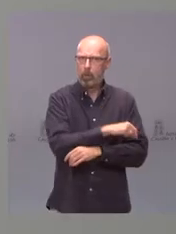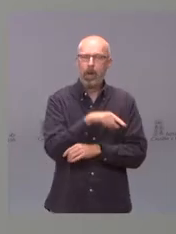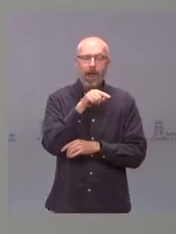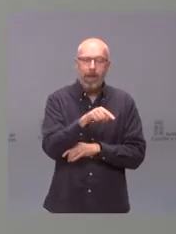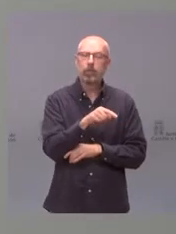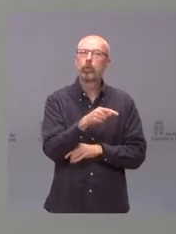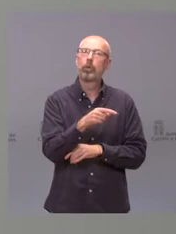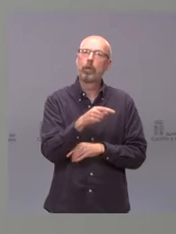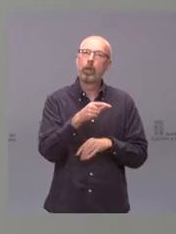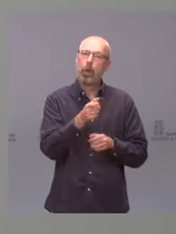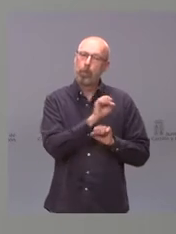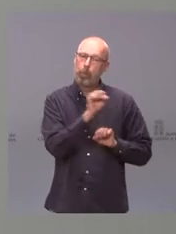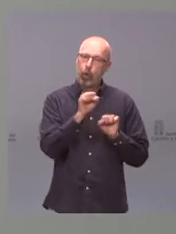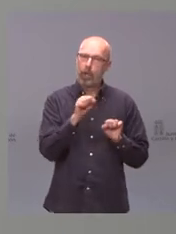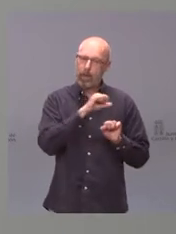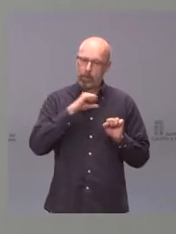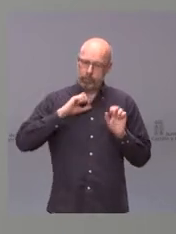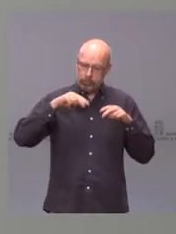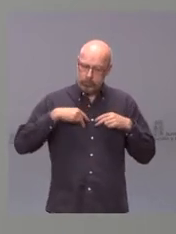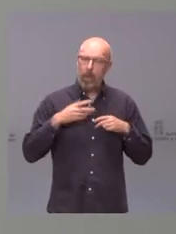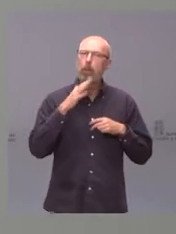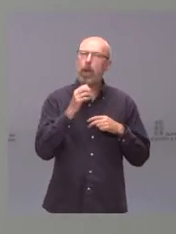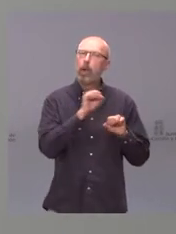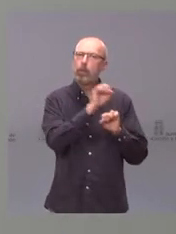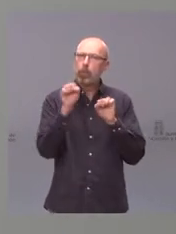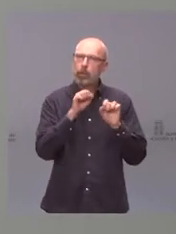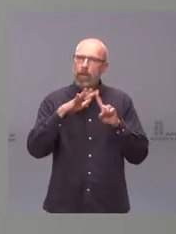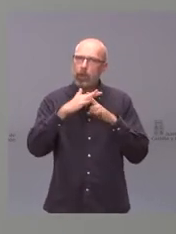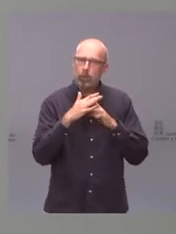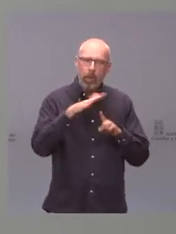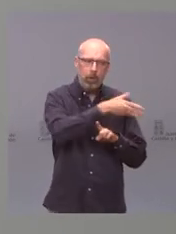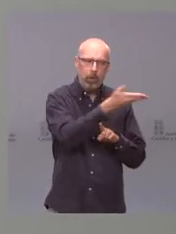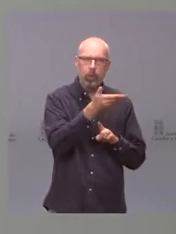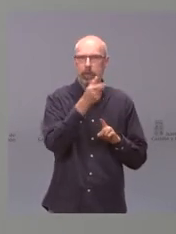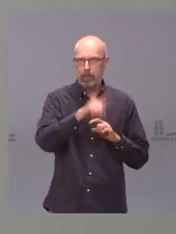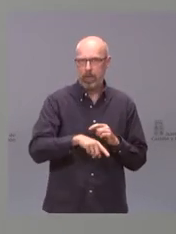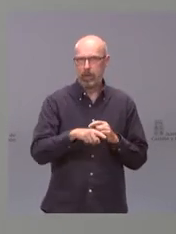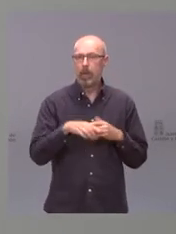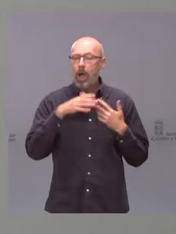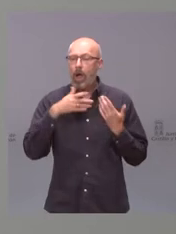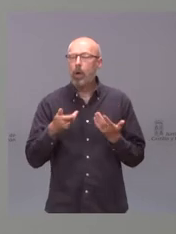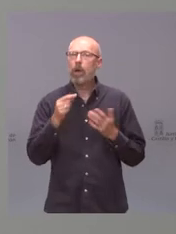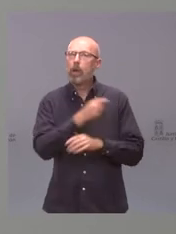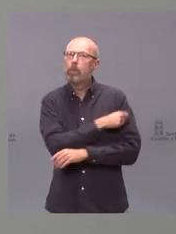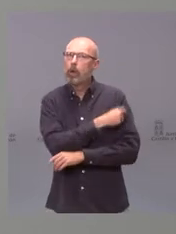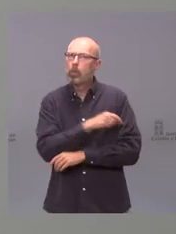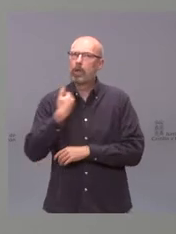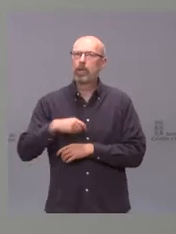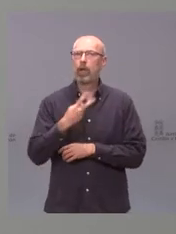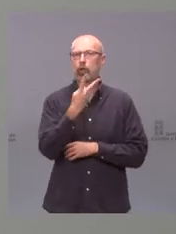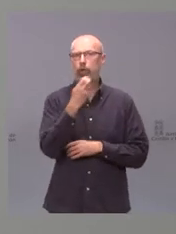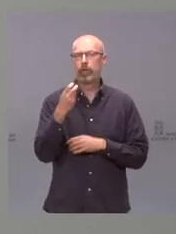protege a nosotros, pero también protege a las personas que están en nuestro entorno. A día de hoy hemos vacunado a 208